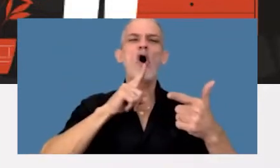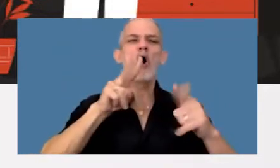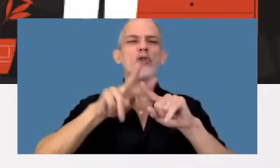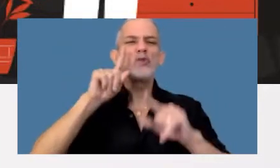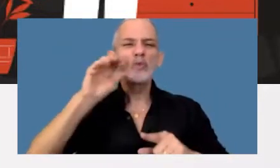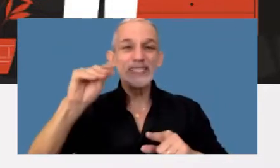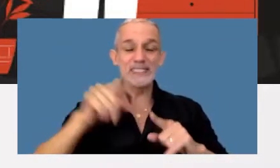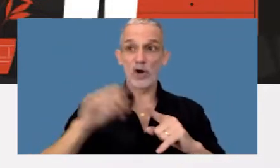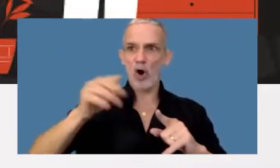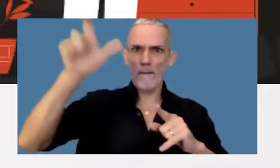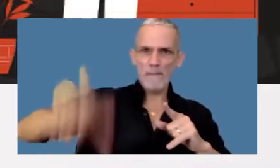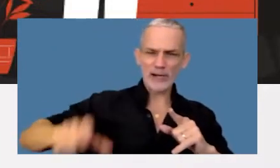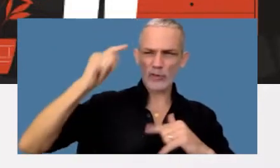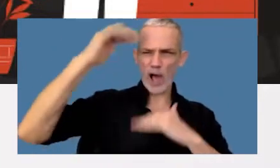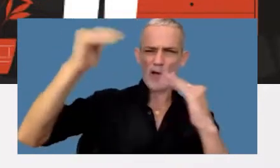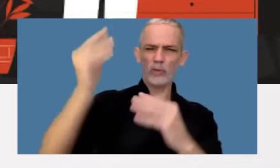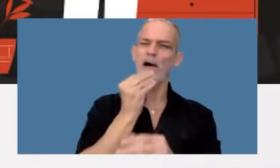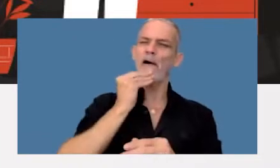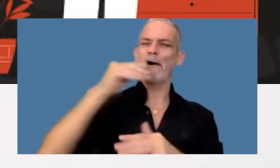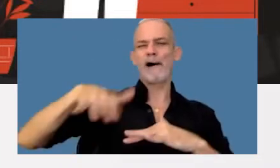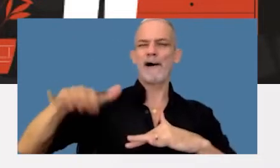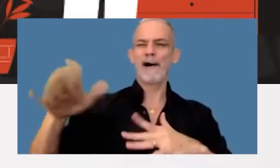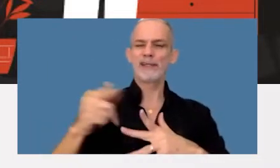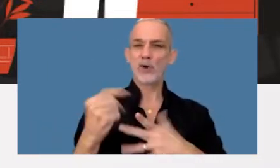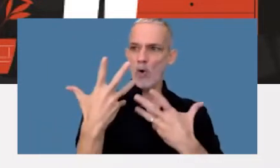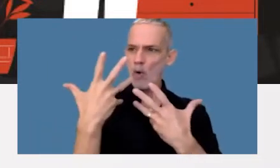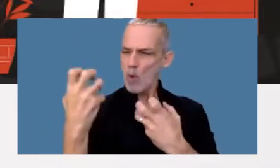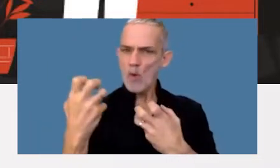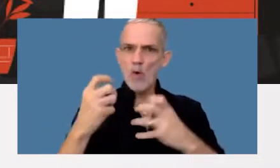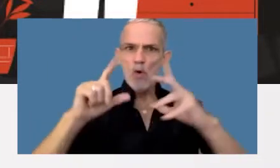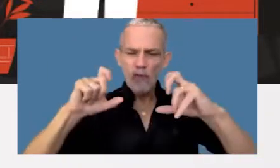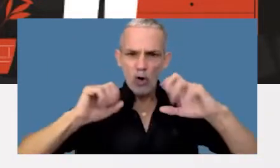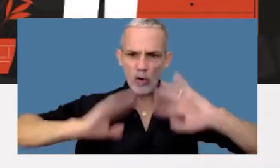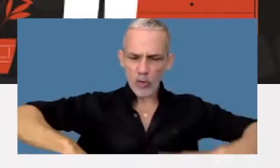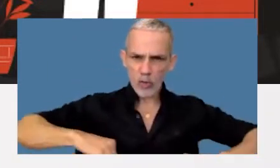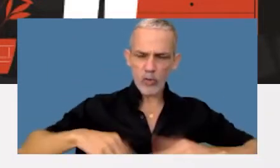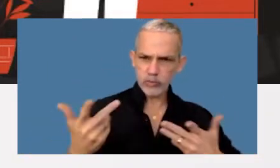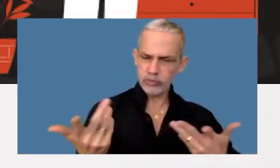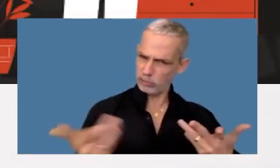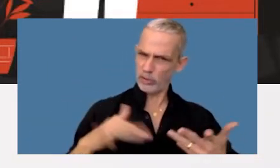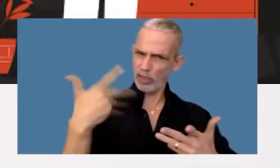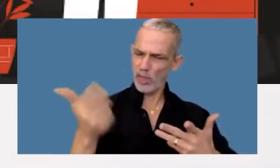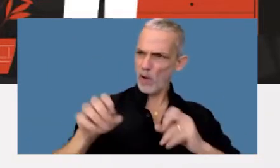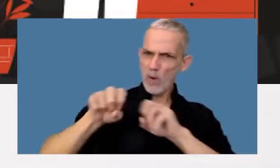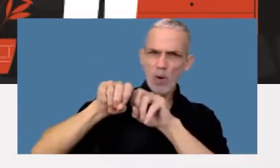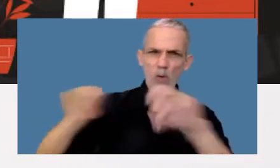con groomers personas que se hacen pasar por chicos los cooptan y terminan consiguiendo imágenes que luego